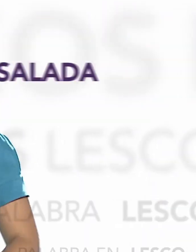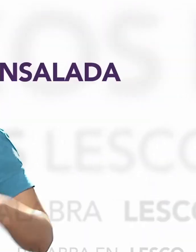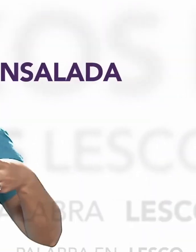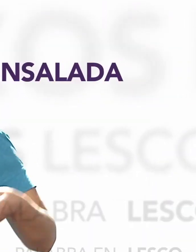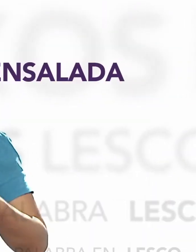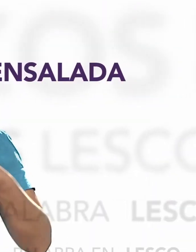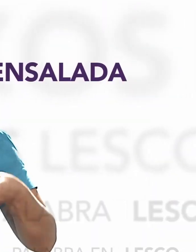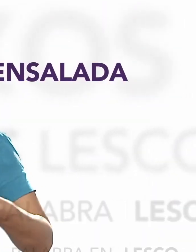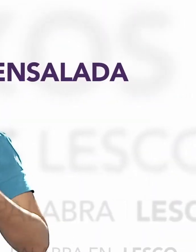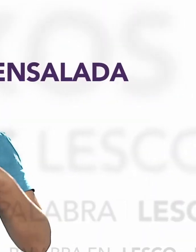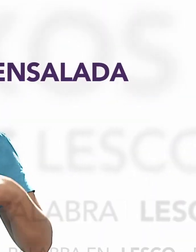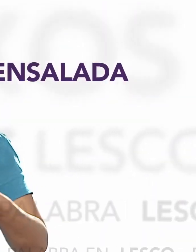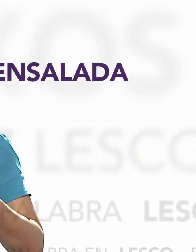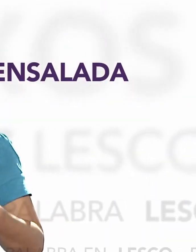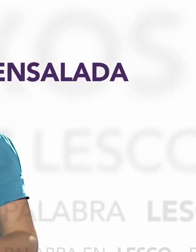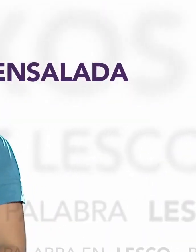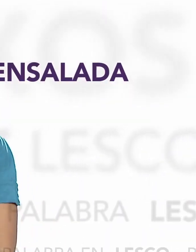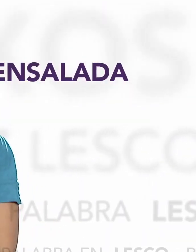Ensalada.